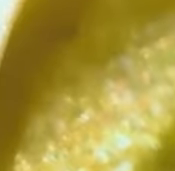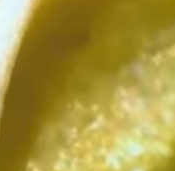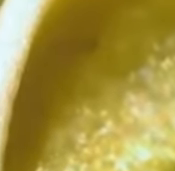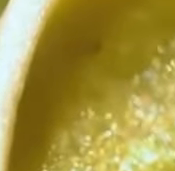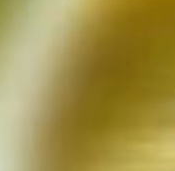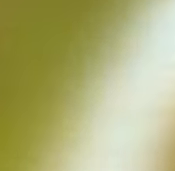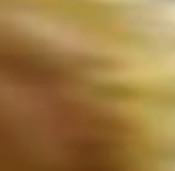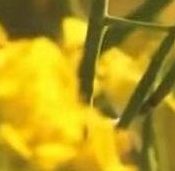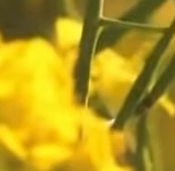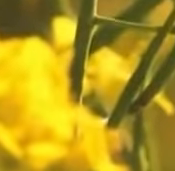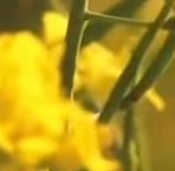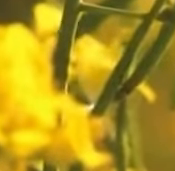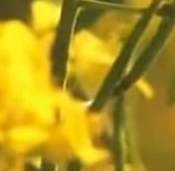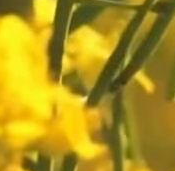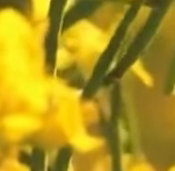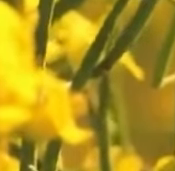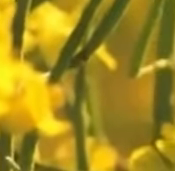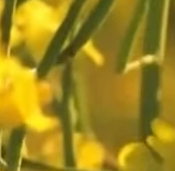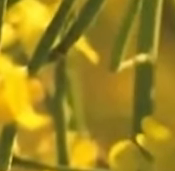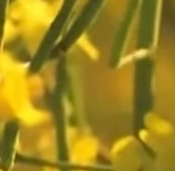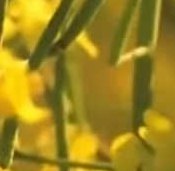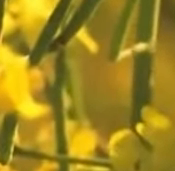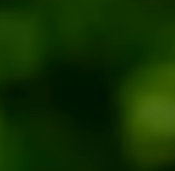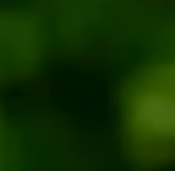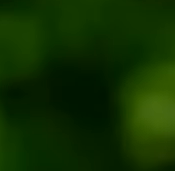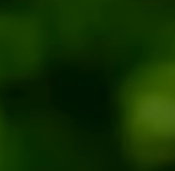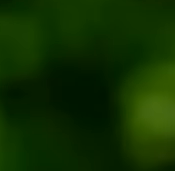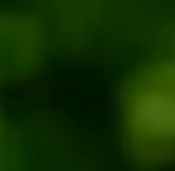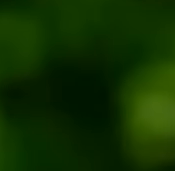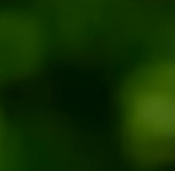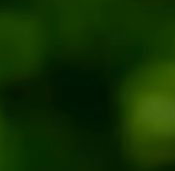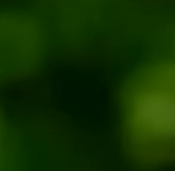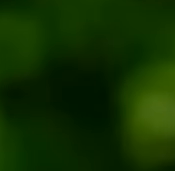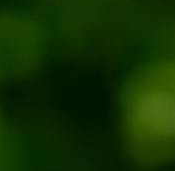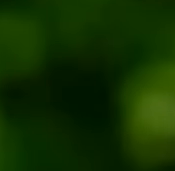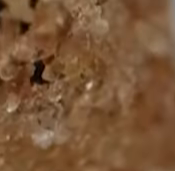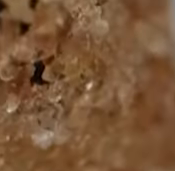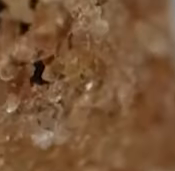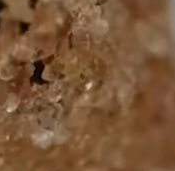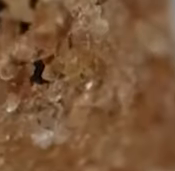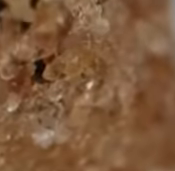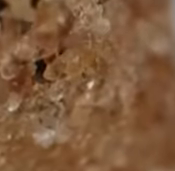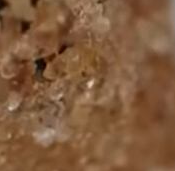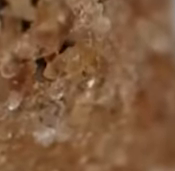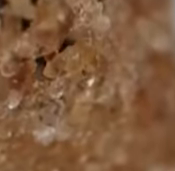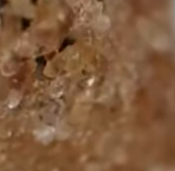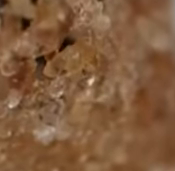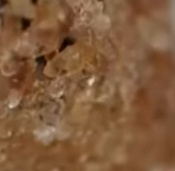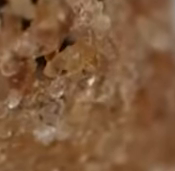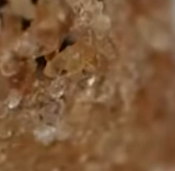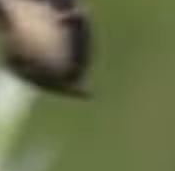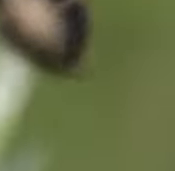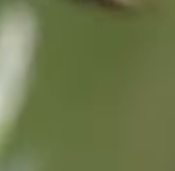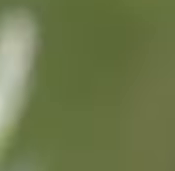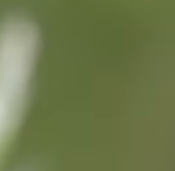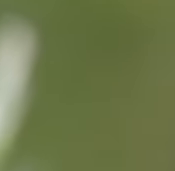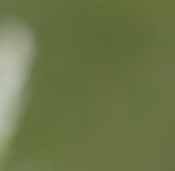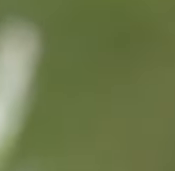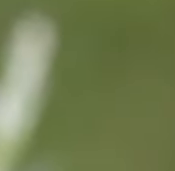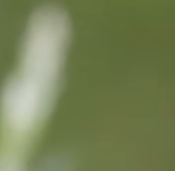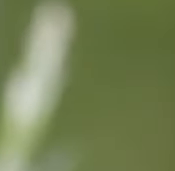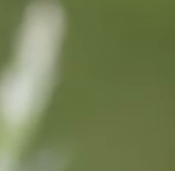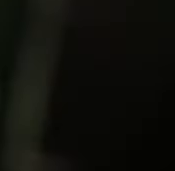actividad humana. En el mundo, casi el 90% de las plantas con flores dependen de la polinización para